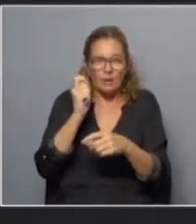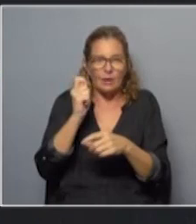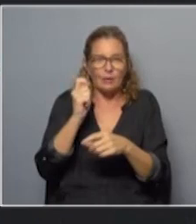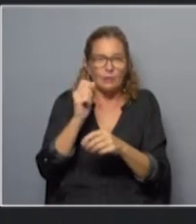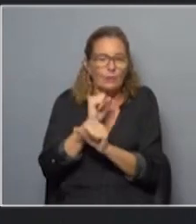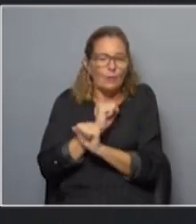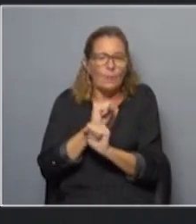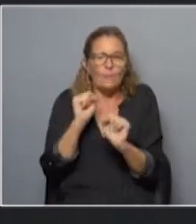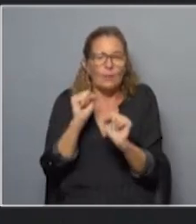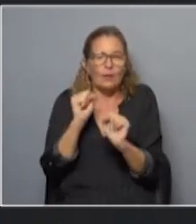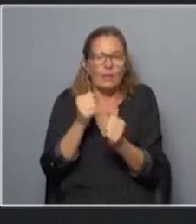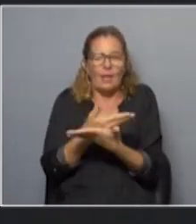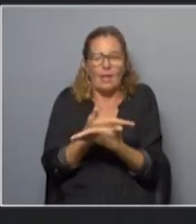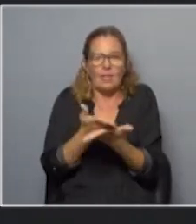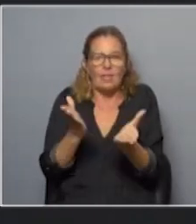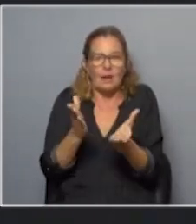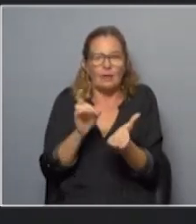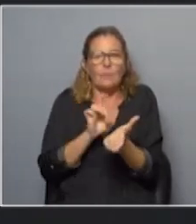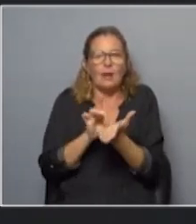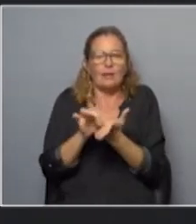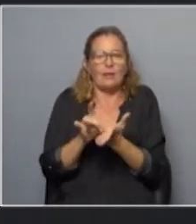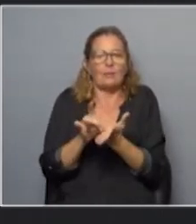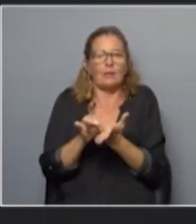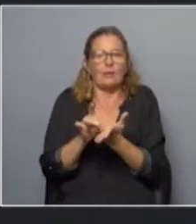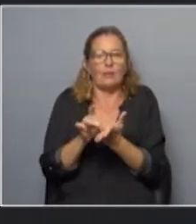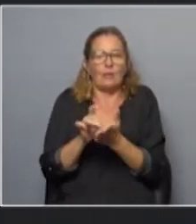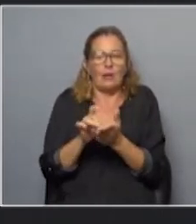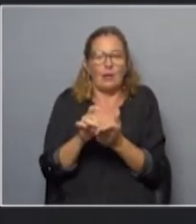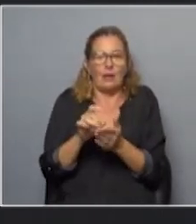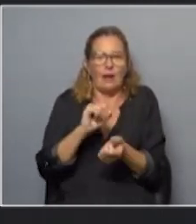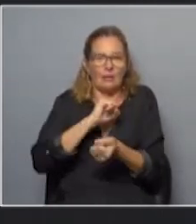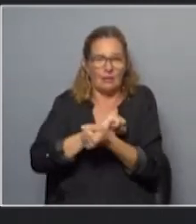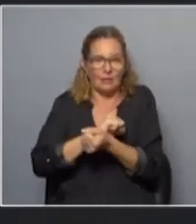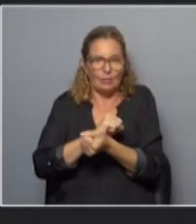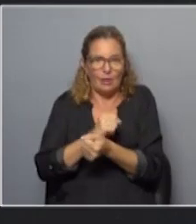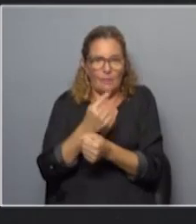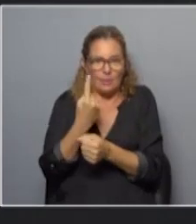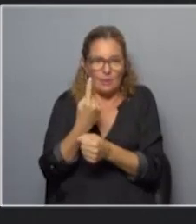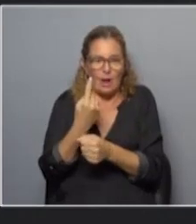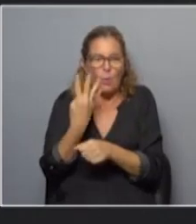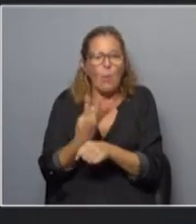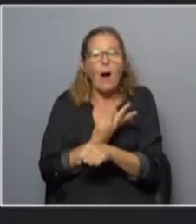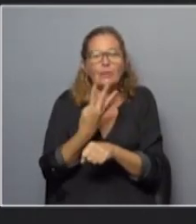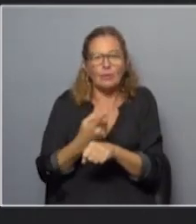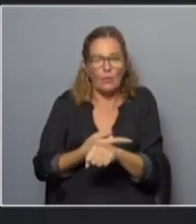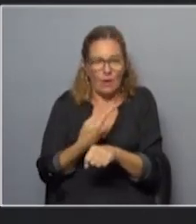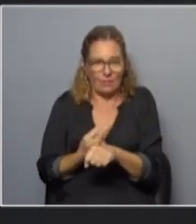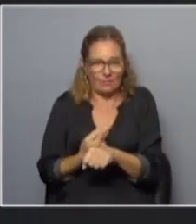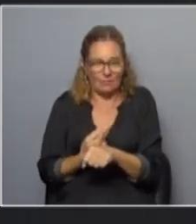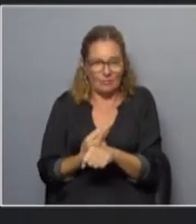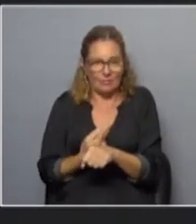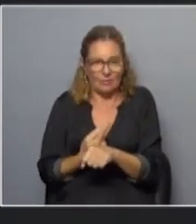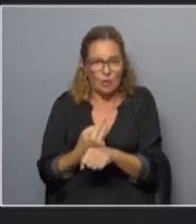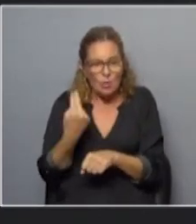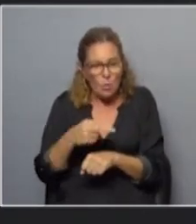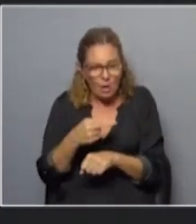condiciones de brindar el servicio de atención al detenido en esas primeras cuatro horas. Entonces, ¿qué es lo que...? Nunca,